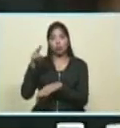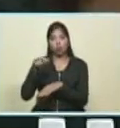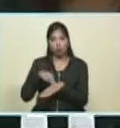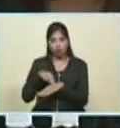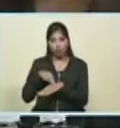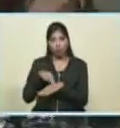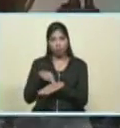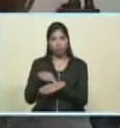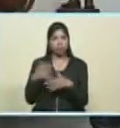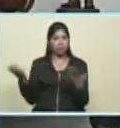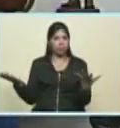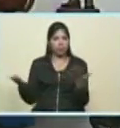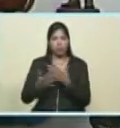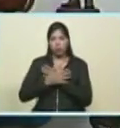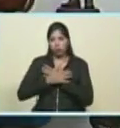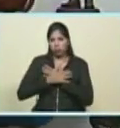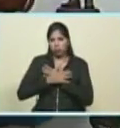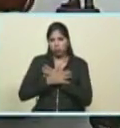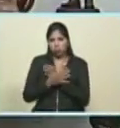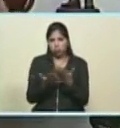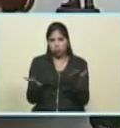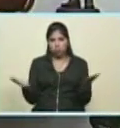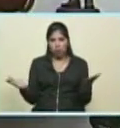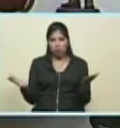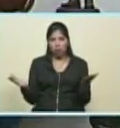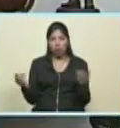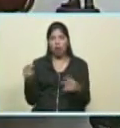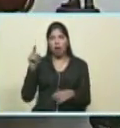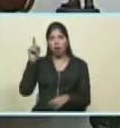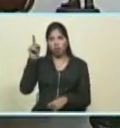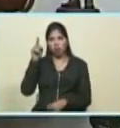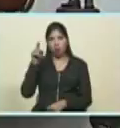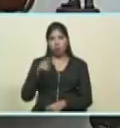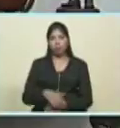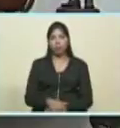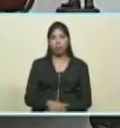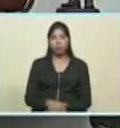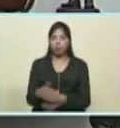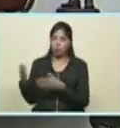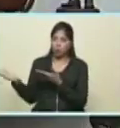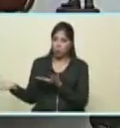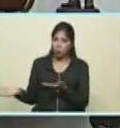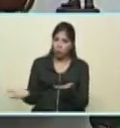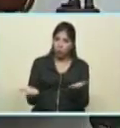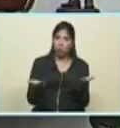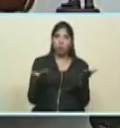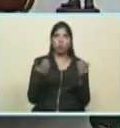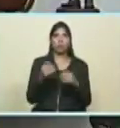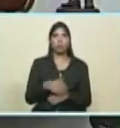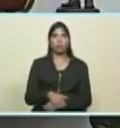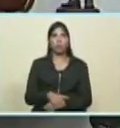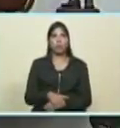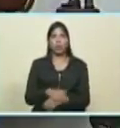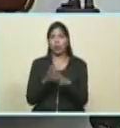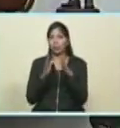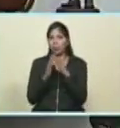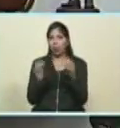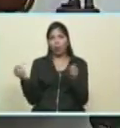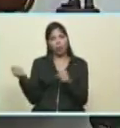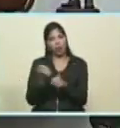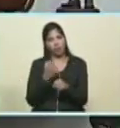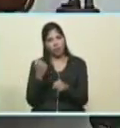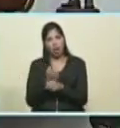la extraordinaria acogida que nos han dado en Argelia por la extraordinaria jornada de trabajo